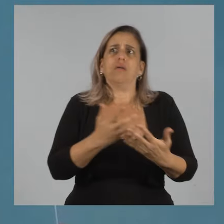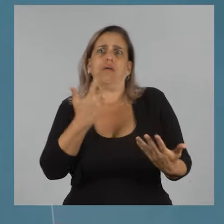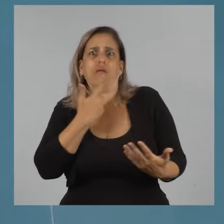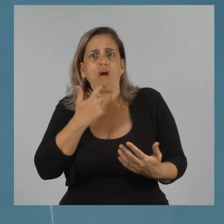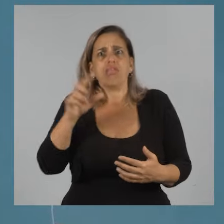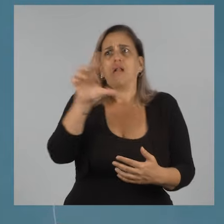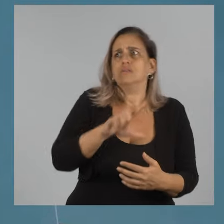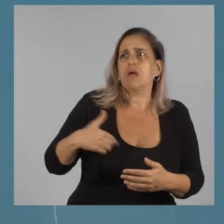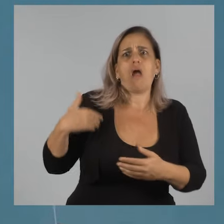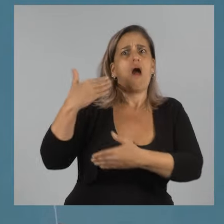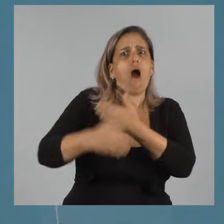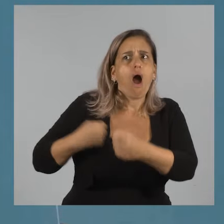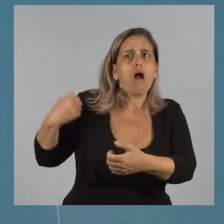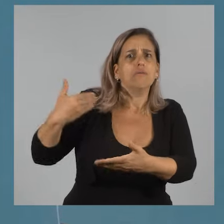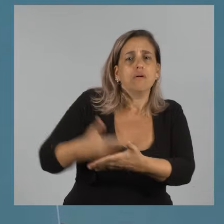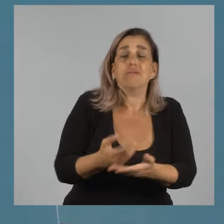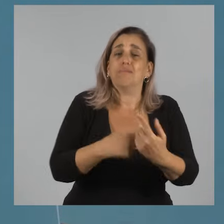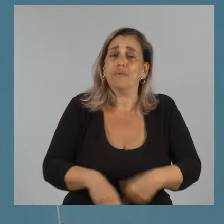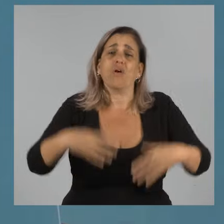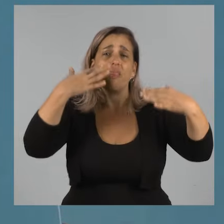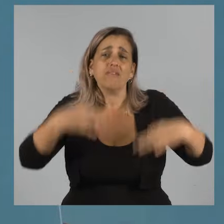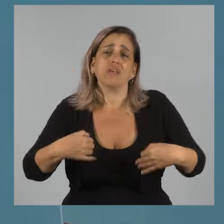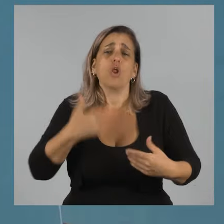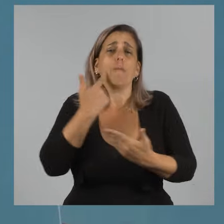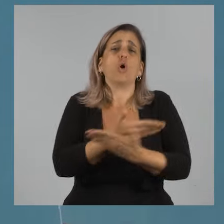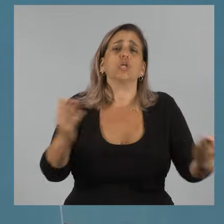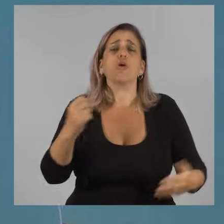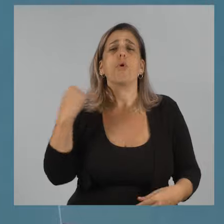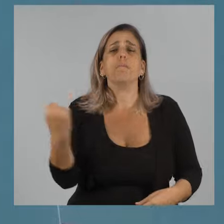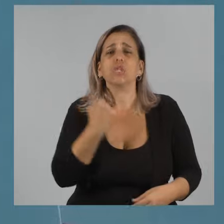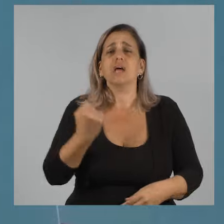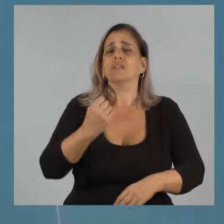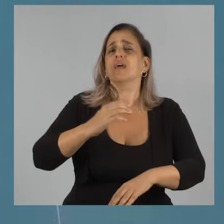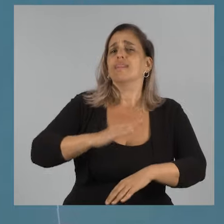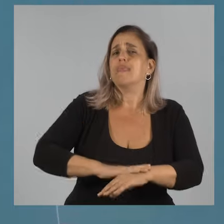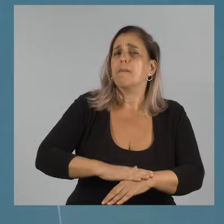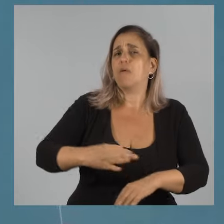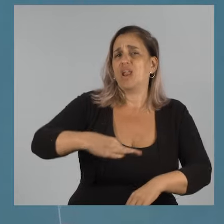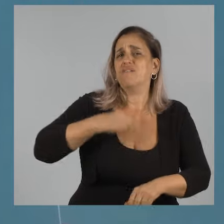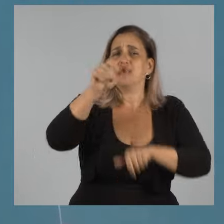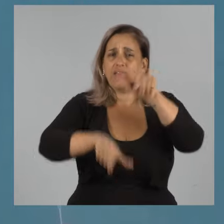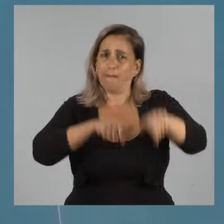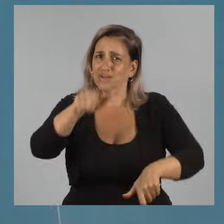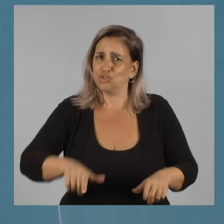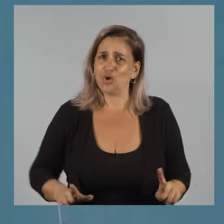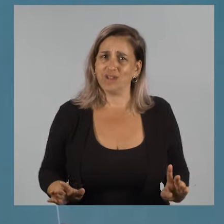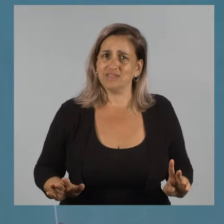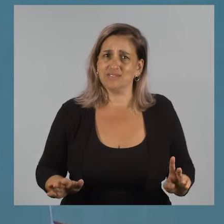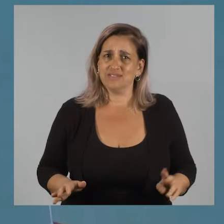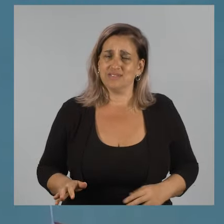a esta historia. Lo que le estoy tratando de dar es la importancia de los tiempos en la vida de la gente.